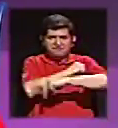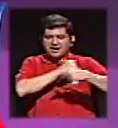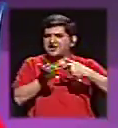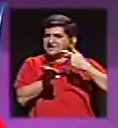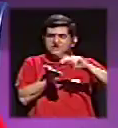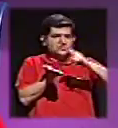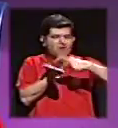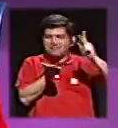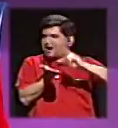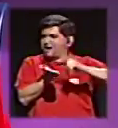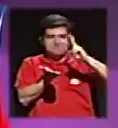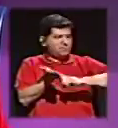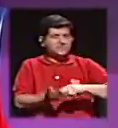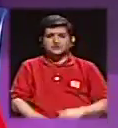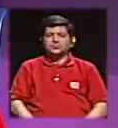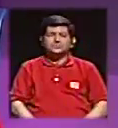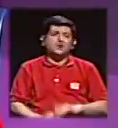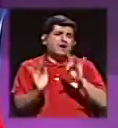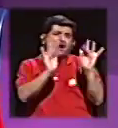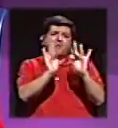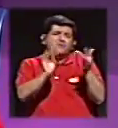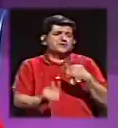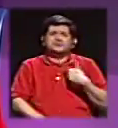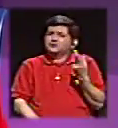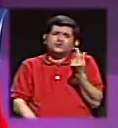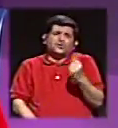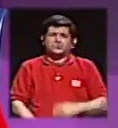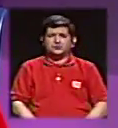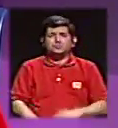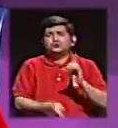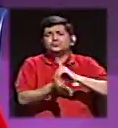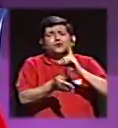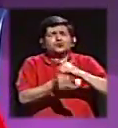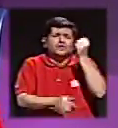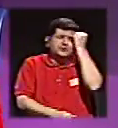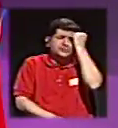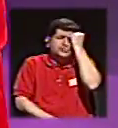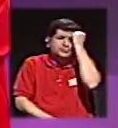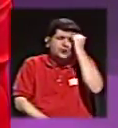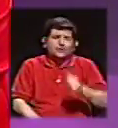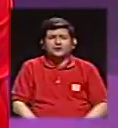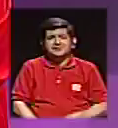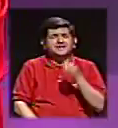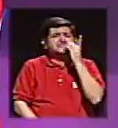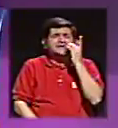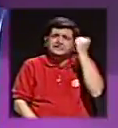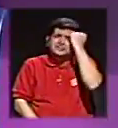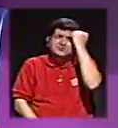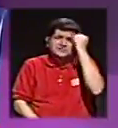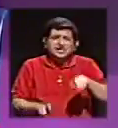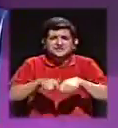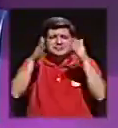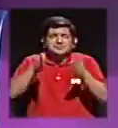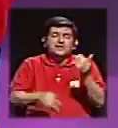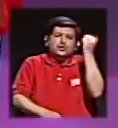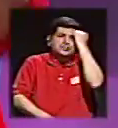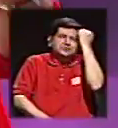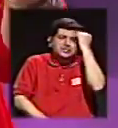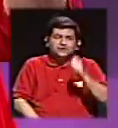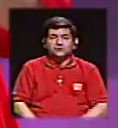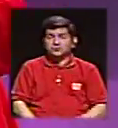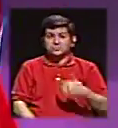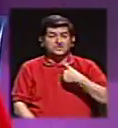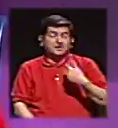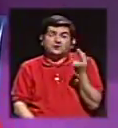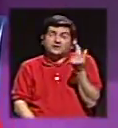país no pagan impuestos. Sí, cierto. Pobrecitos, no les alcanza. Son médicos tan tonticos y dentistas tan tonticos y periodistas tan tonticos que